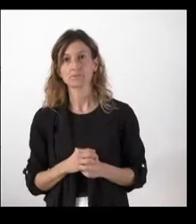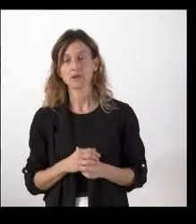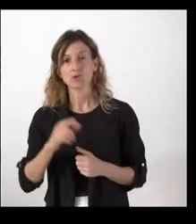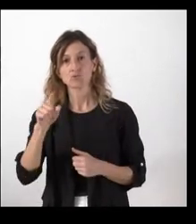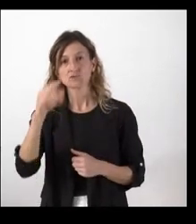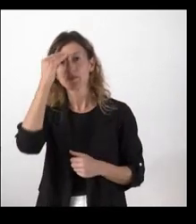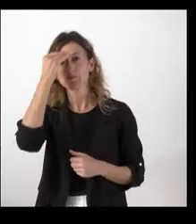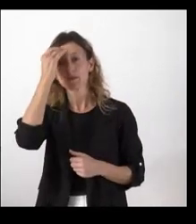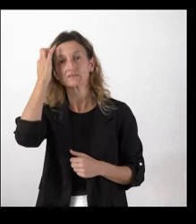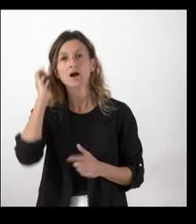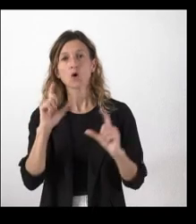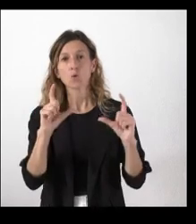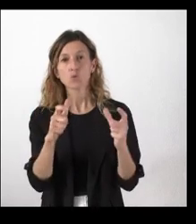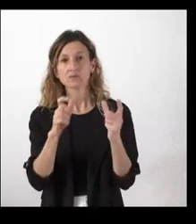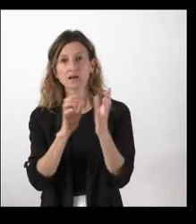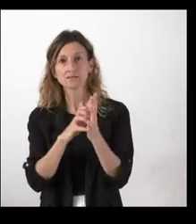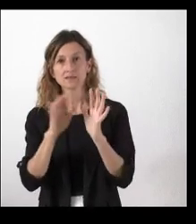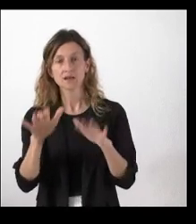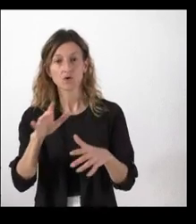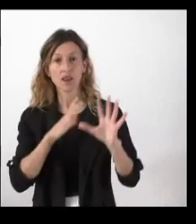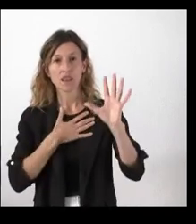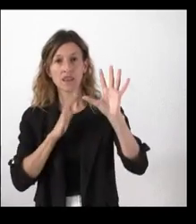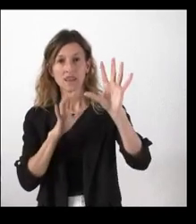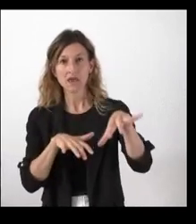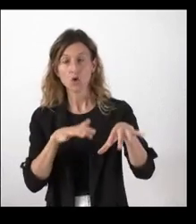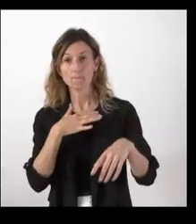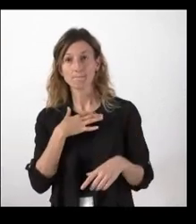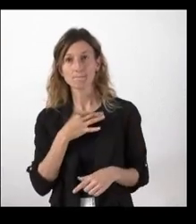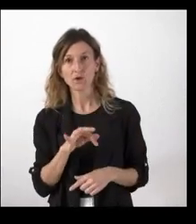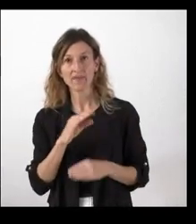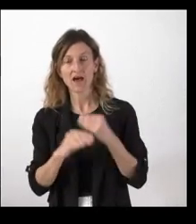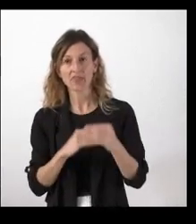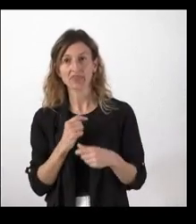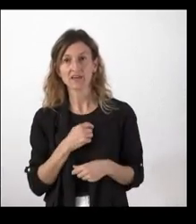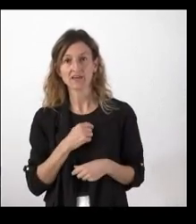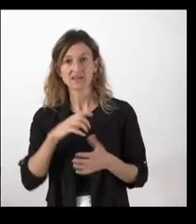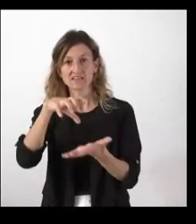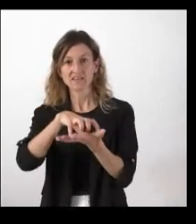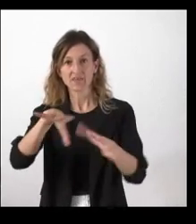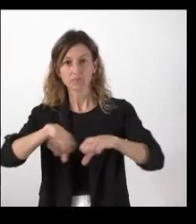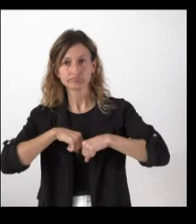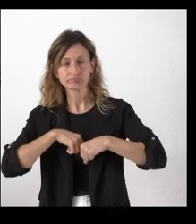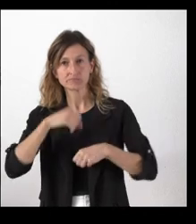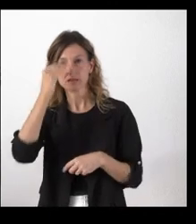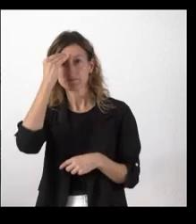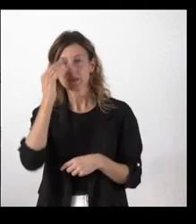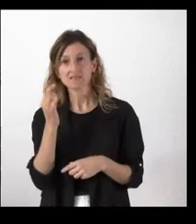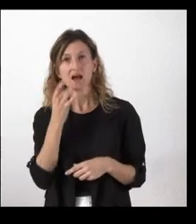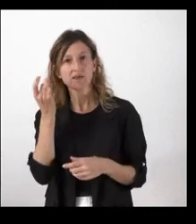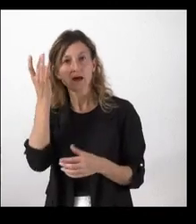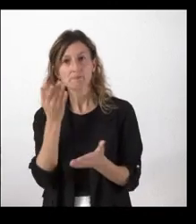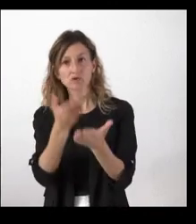usted que tiene la Junta para que León se pueda hacer con esta sede? ¿Tiene previsto hacer alguna aportación